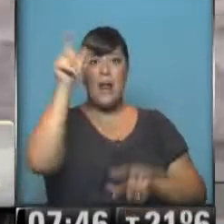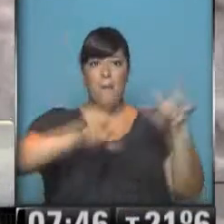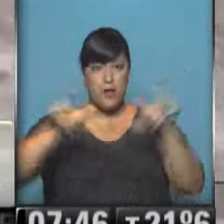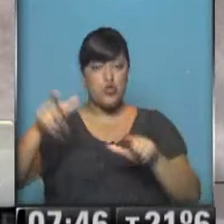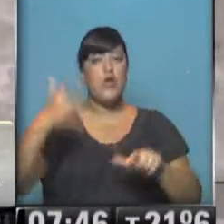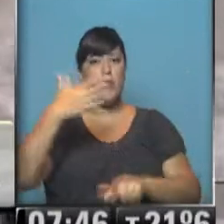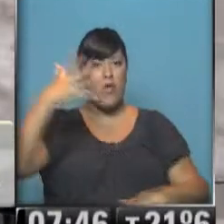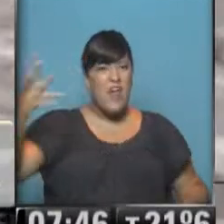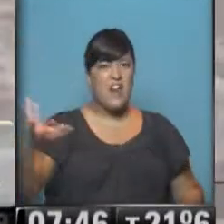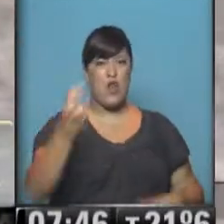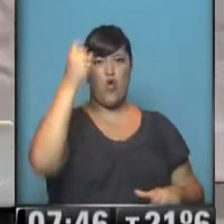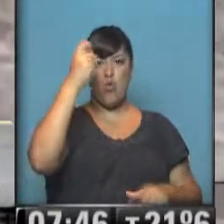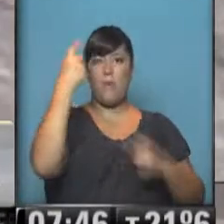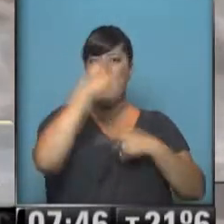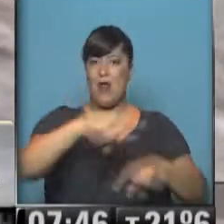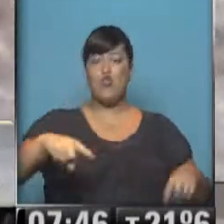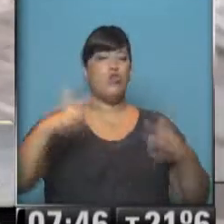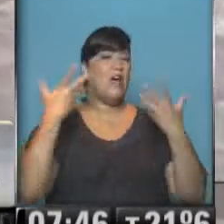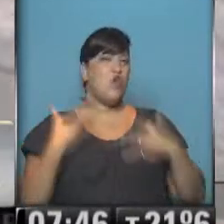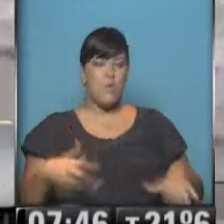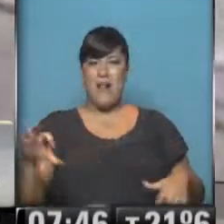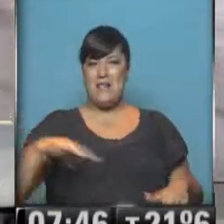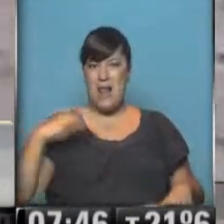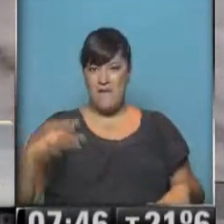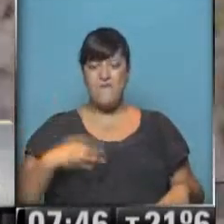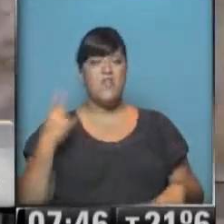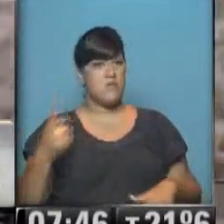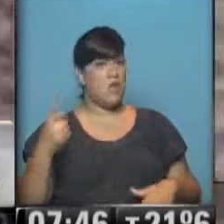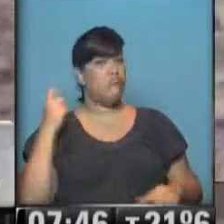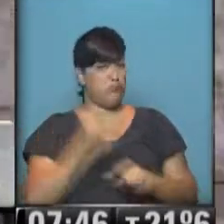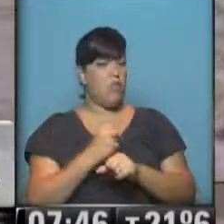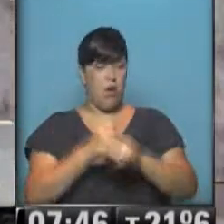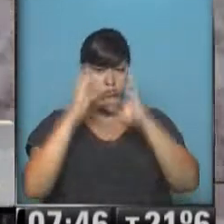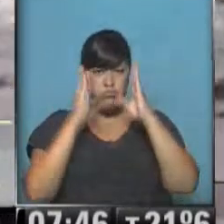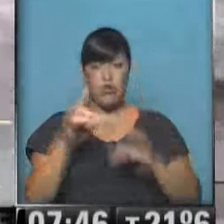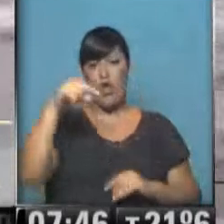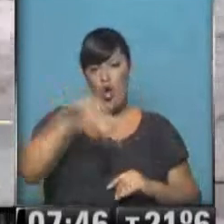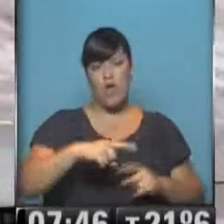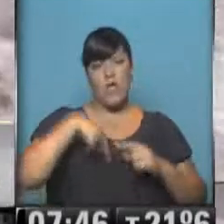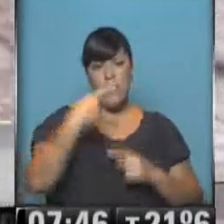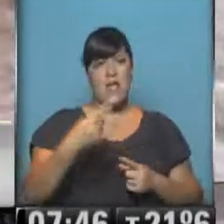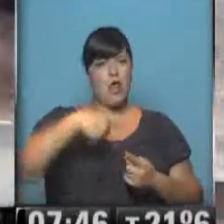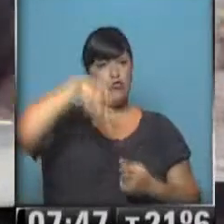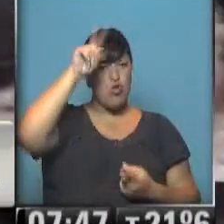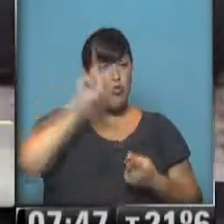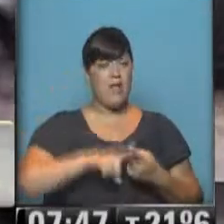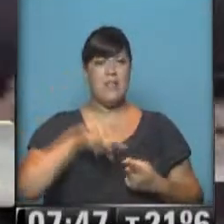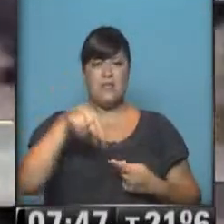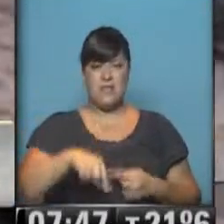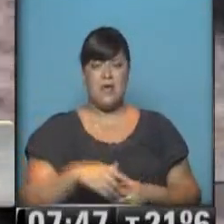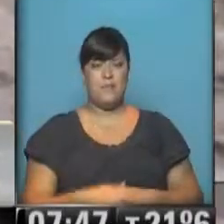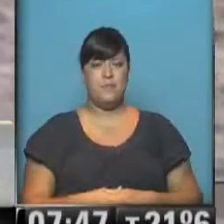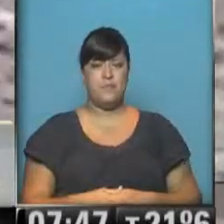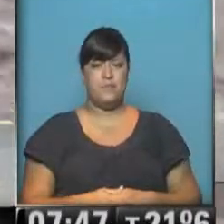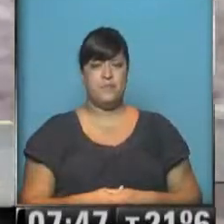recuperar rápidamente la normalidad de sus vidas. Así que bueno, vamos a estar trabajando seguramente hoy, mañana, todo el día en esta instancia de trabajo.